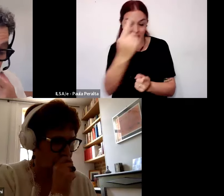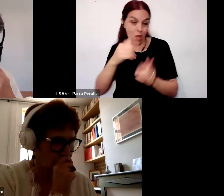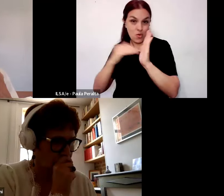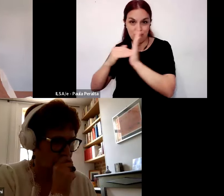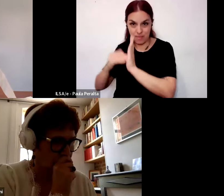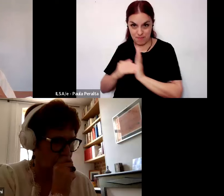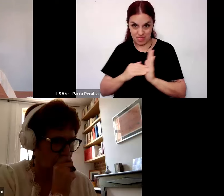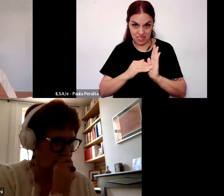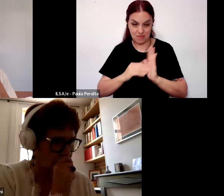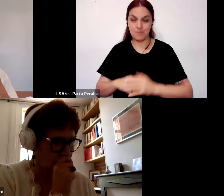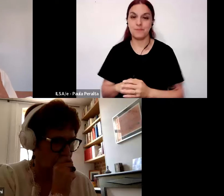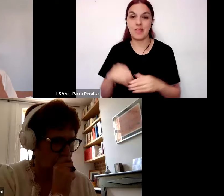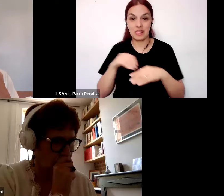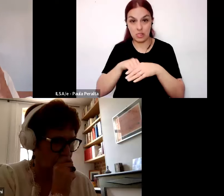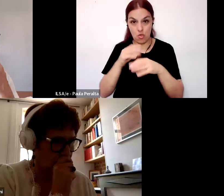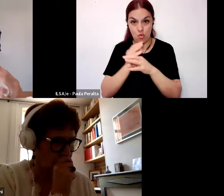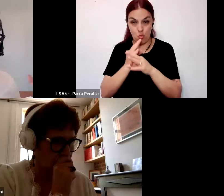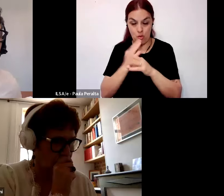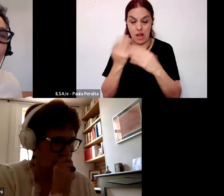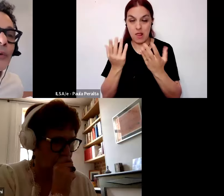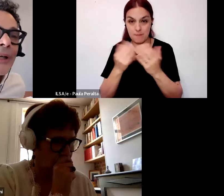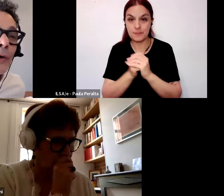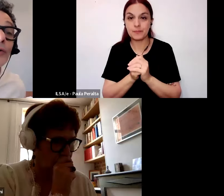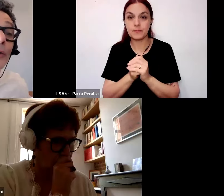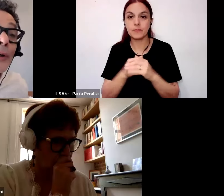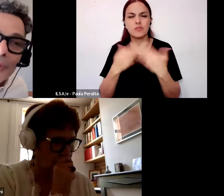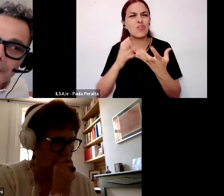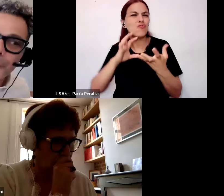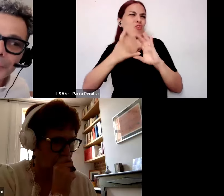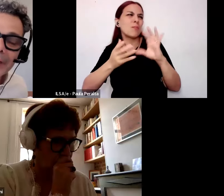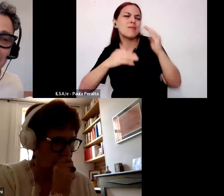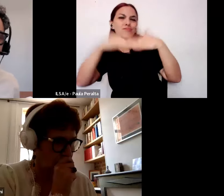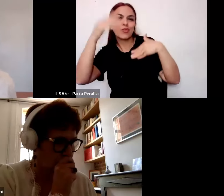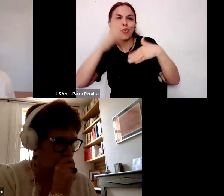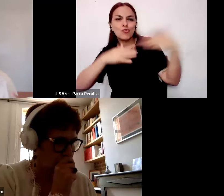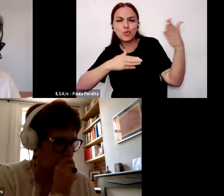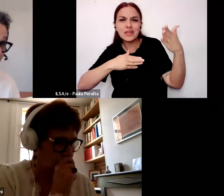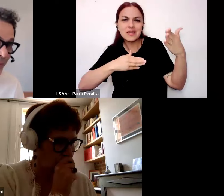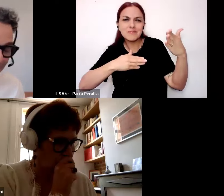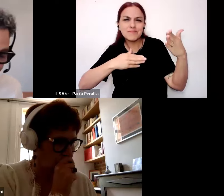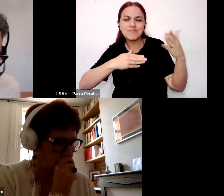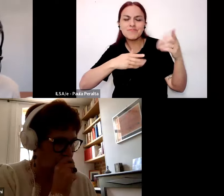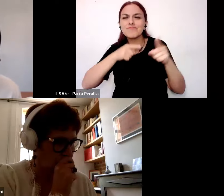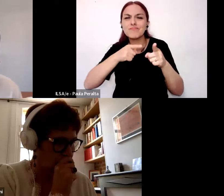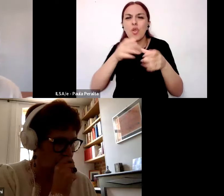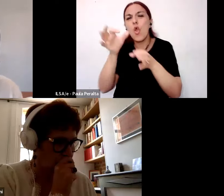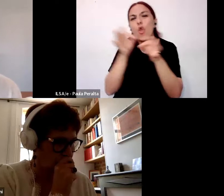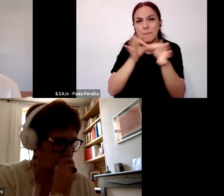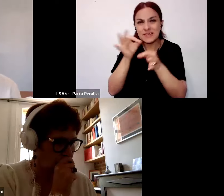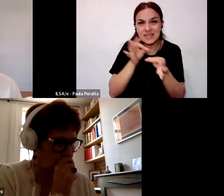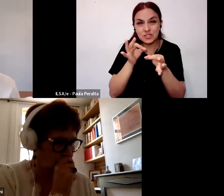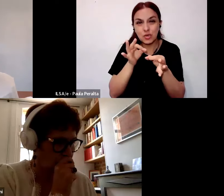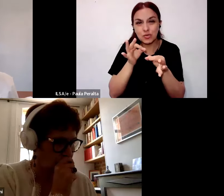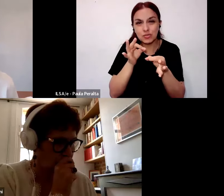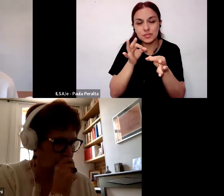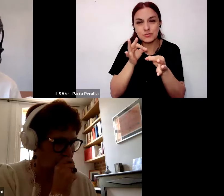pedagógicos de la escuela es decir cómo podemos construir un campo de inteligibilidad o una conversación entre